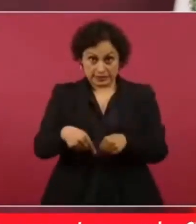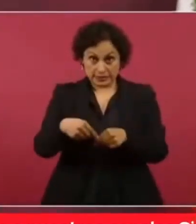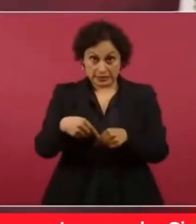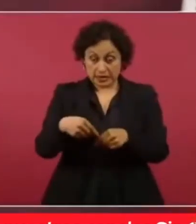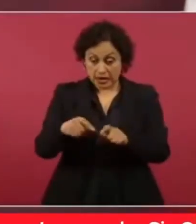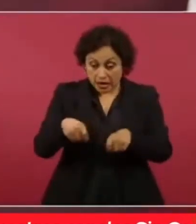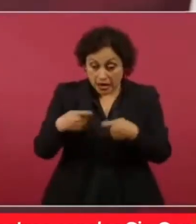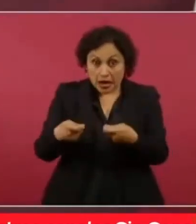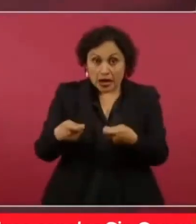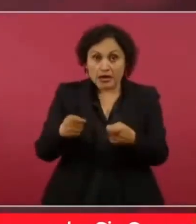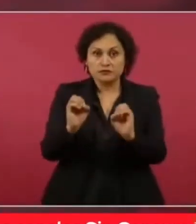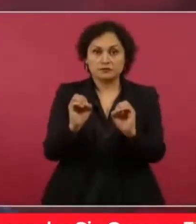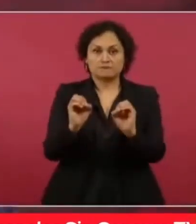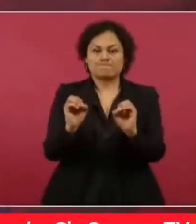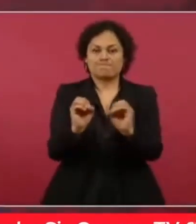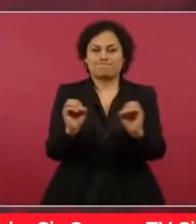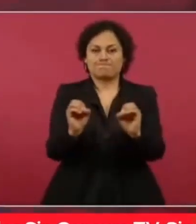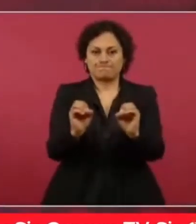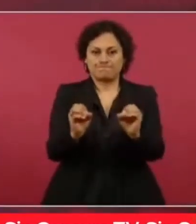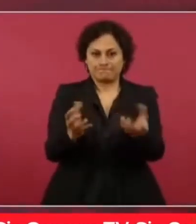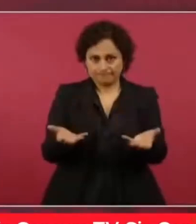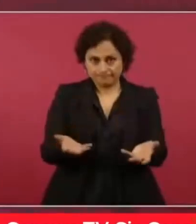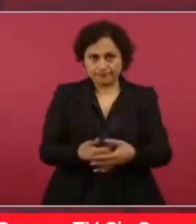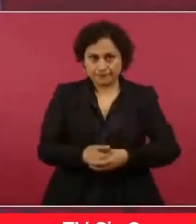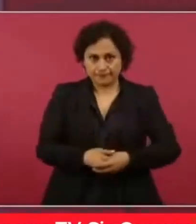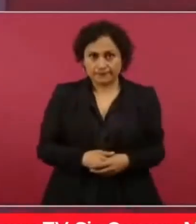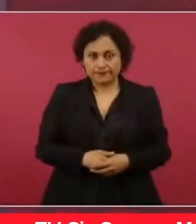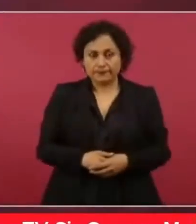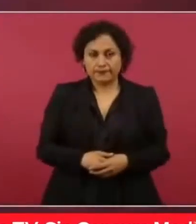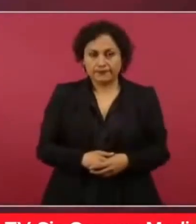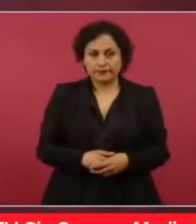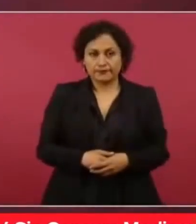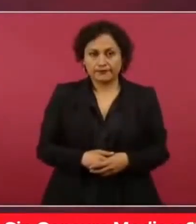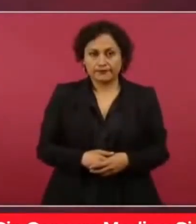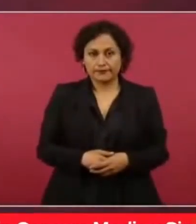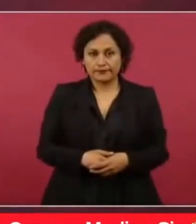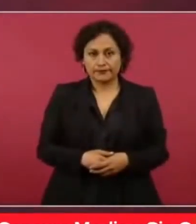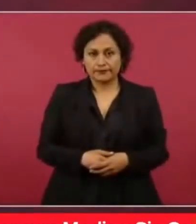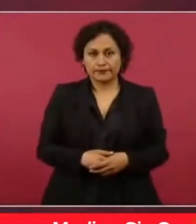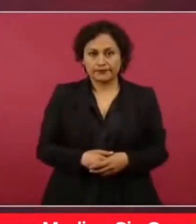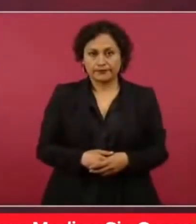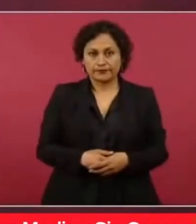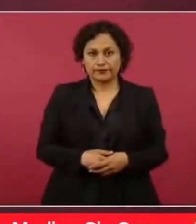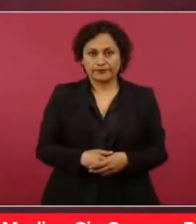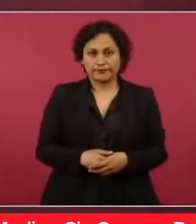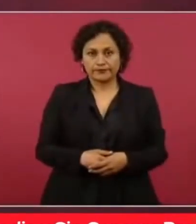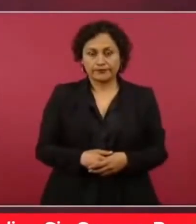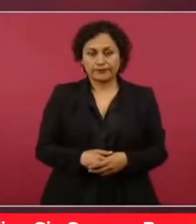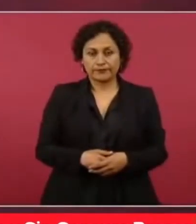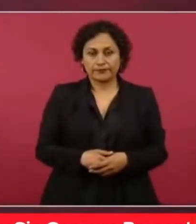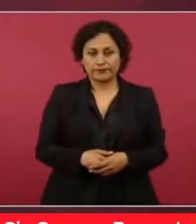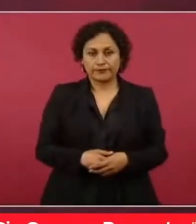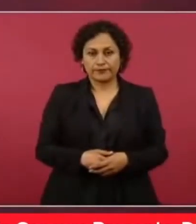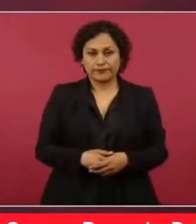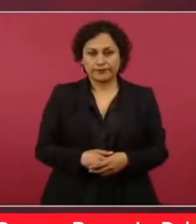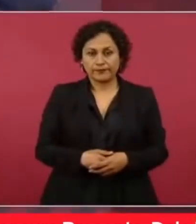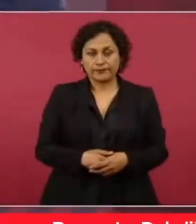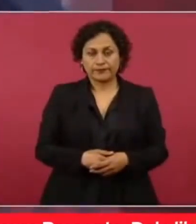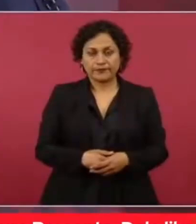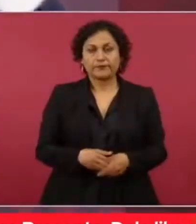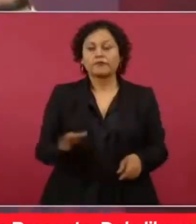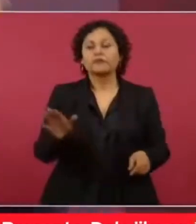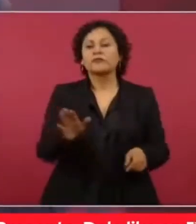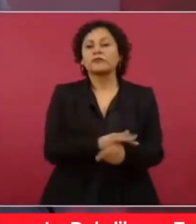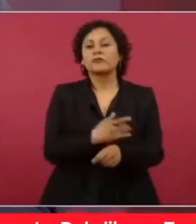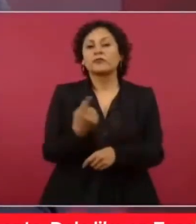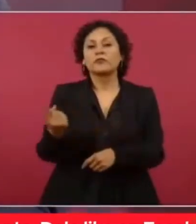porque no